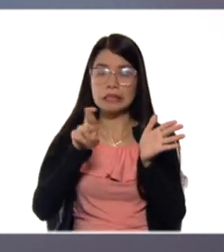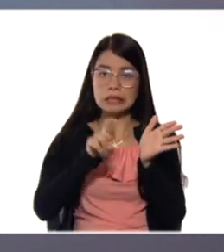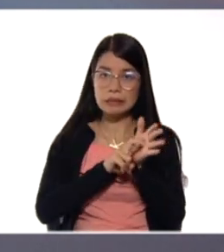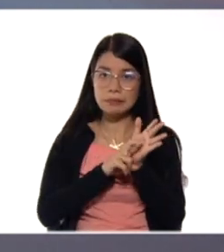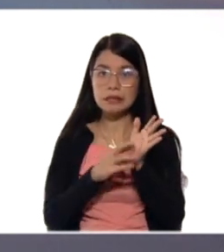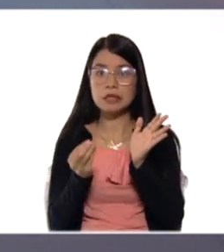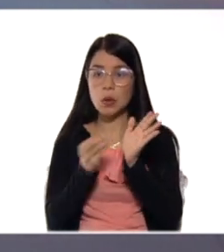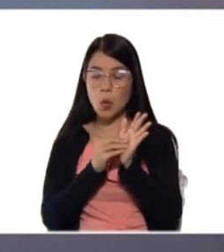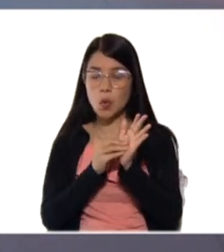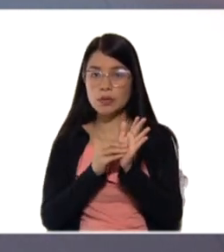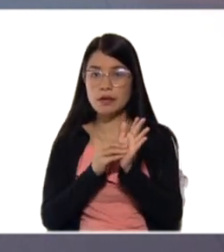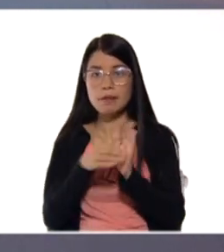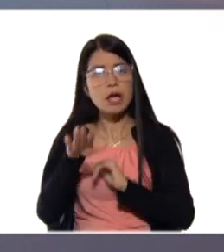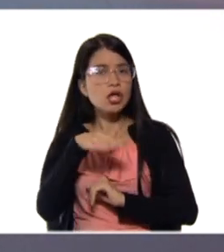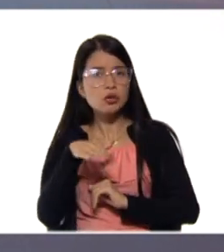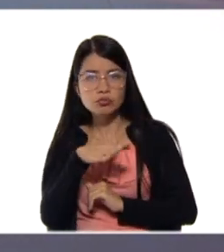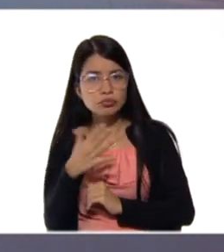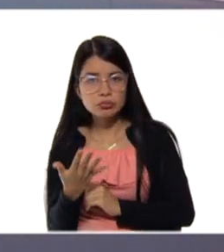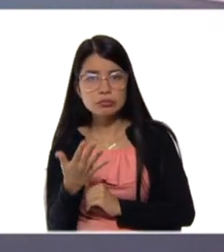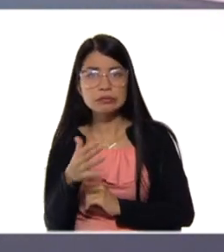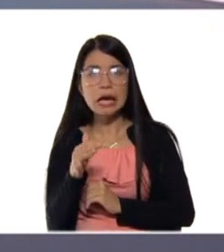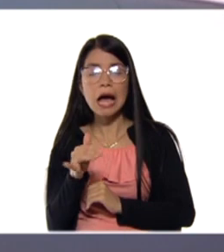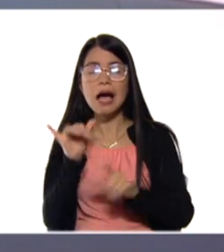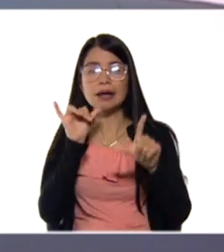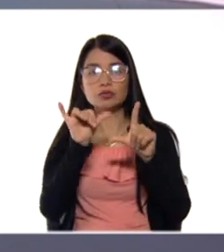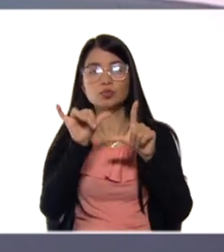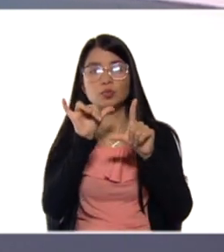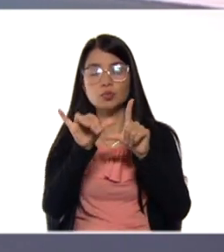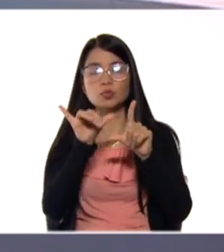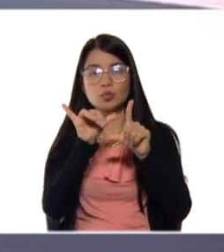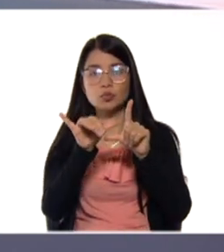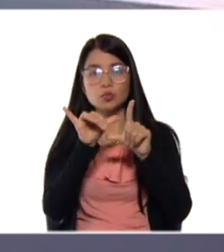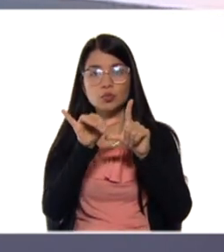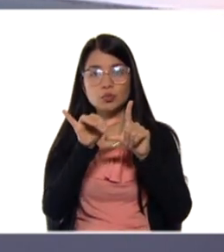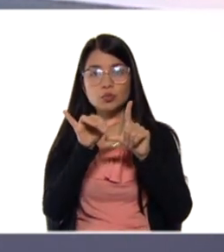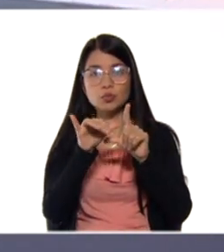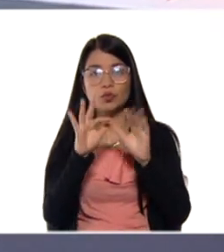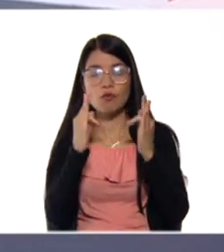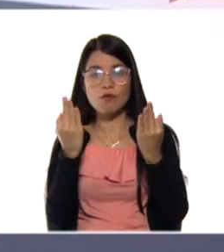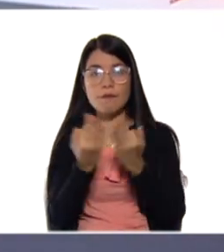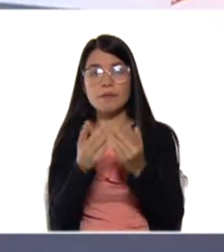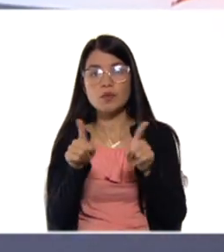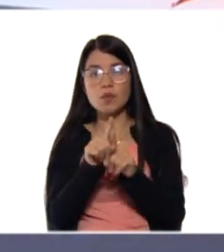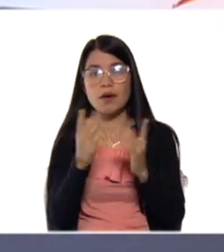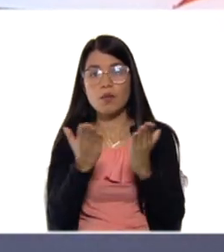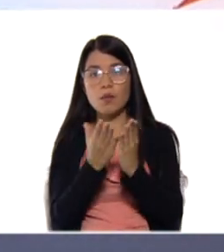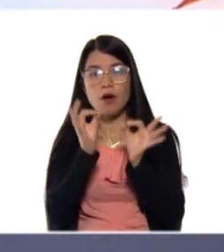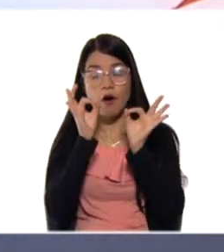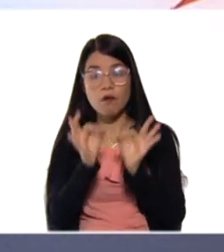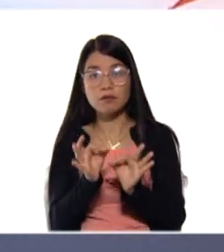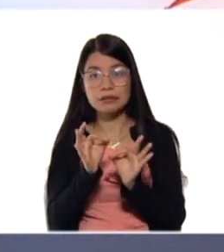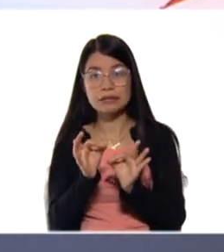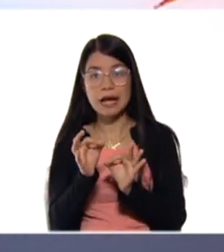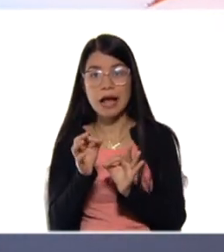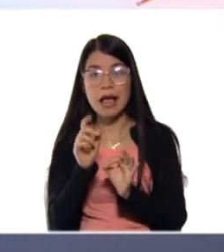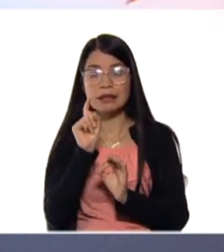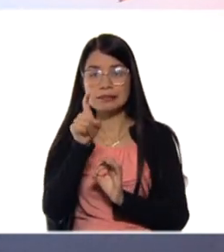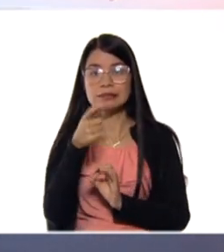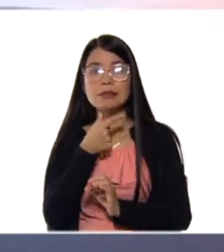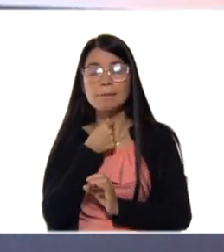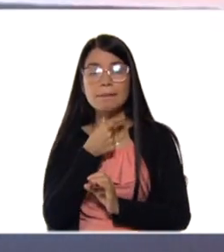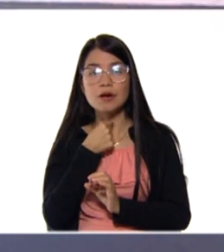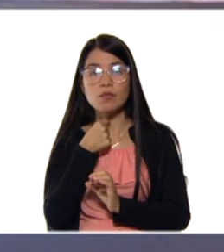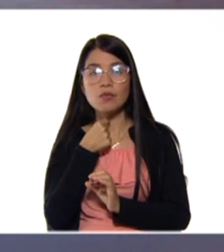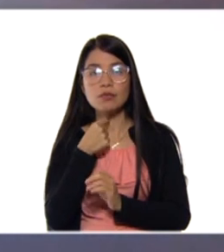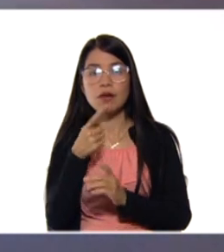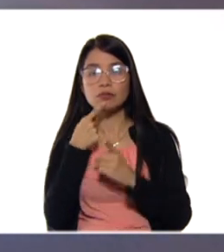Si ustedes ingresan en nuestra página de YouTube, que es Cada Familia Una Escuela Oficial, le dan me gusta, lo comparten con amigos